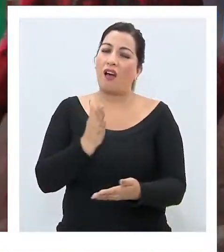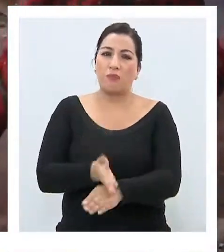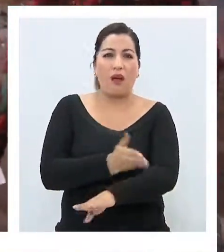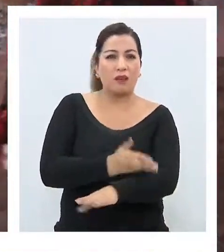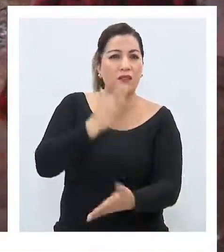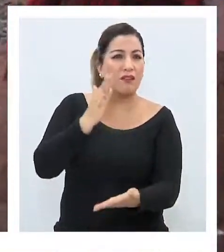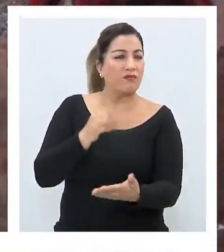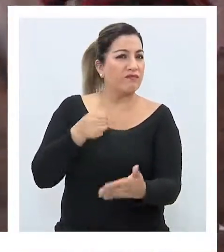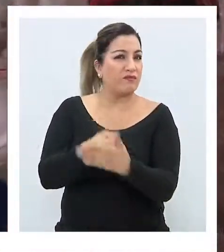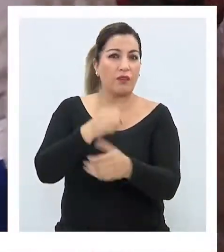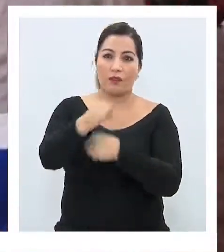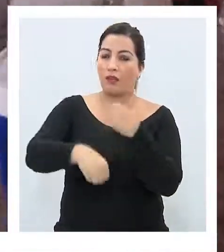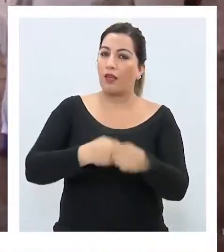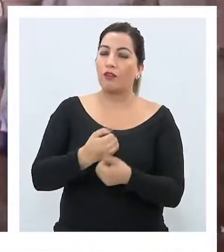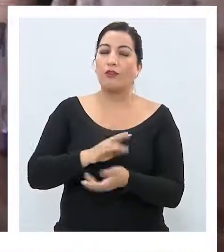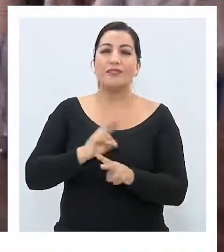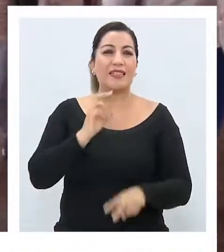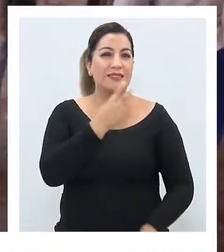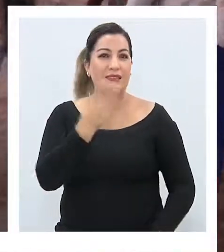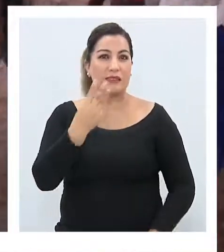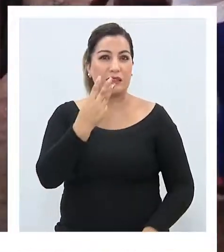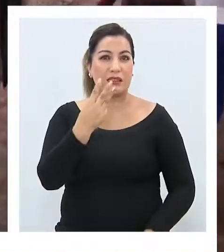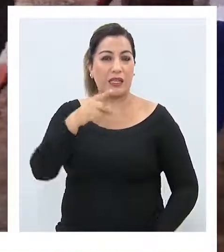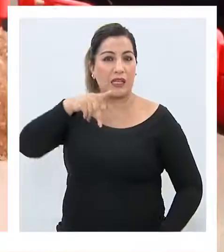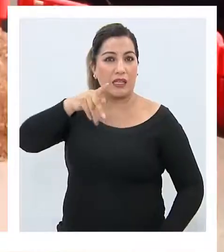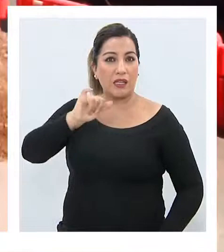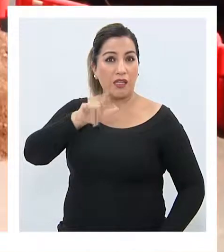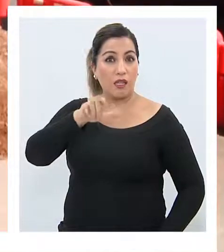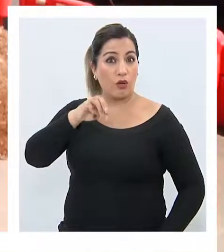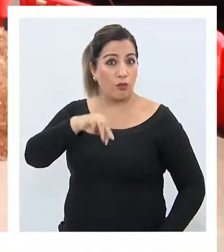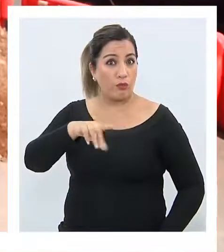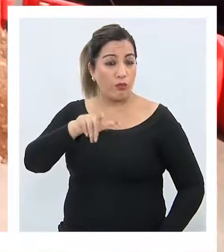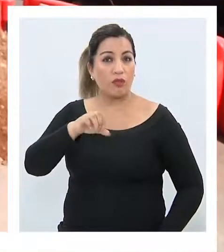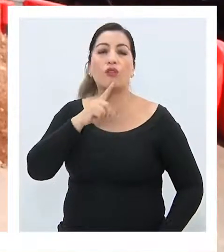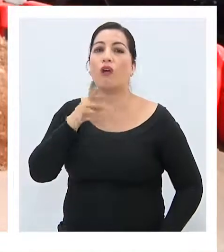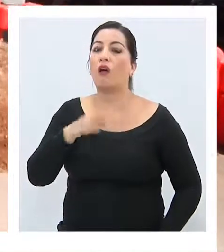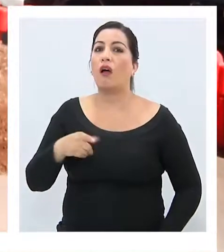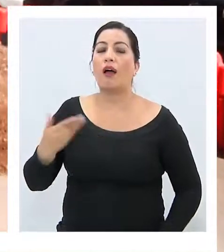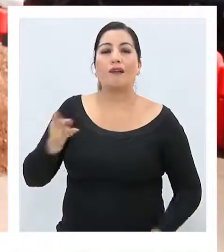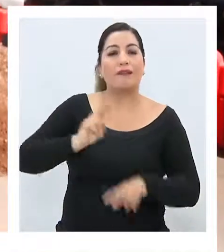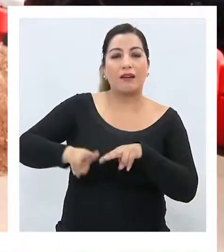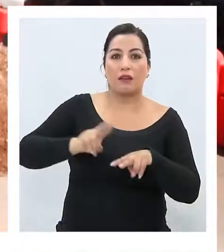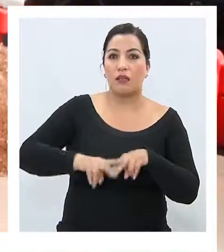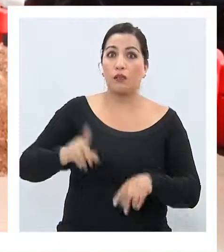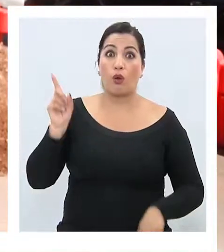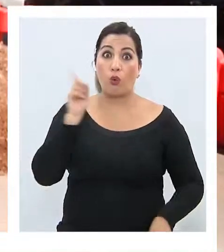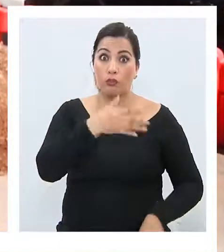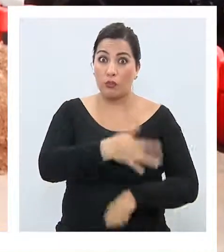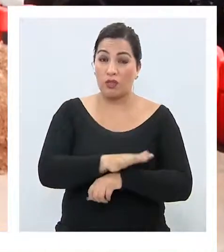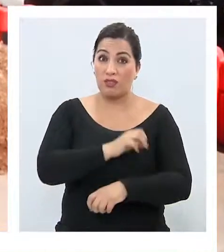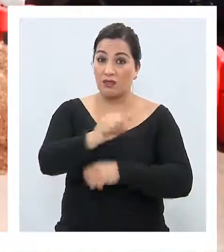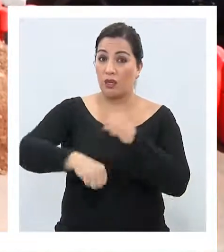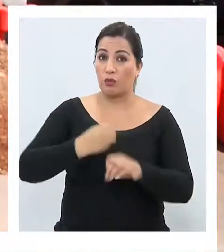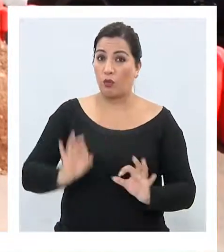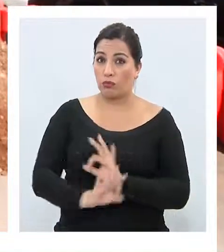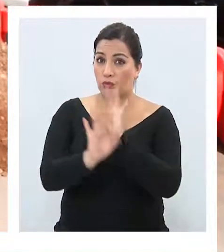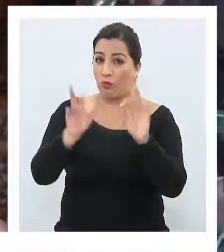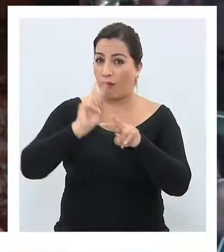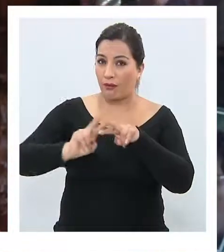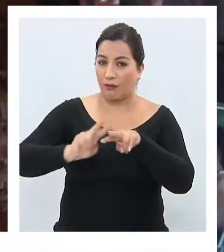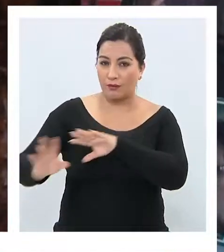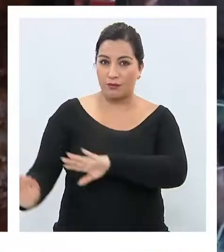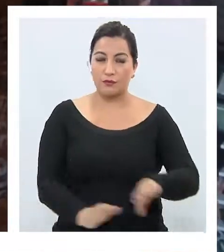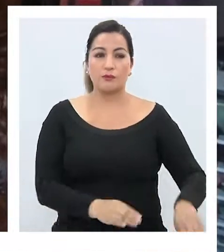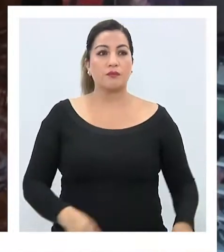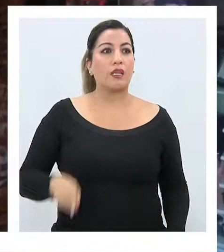año, quedando así renovado tres kilómetros de acera que no habían sido tocadas en los últimos 15 años. Es lo